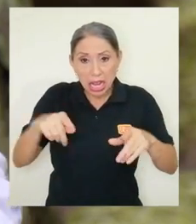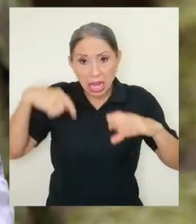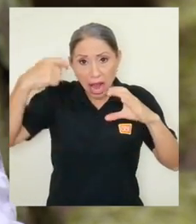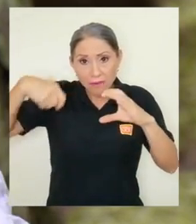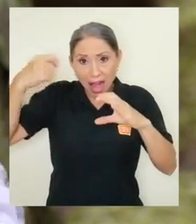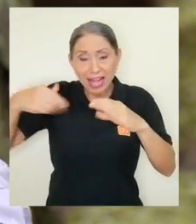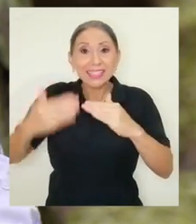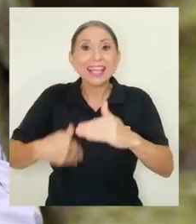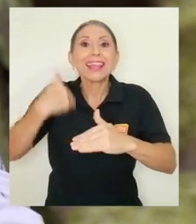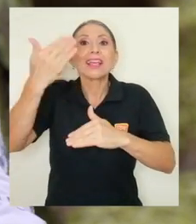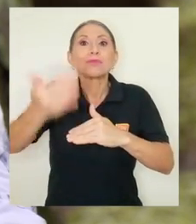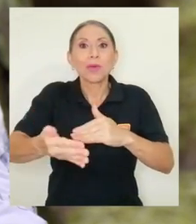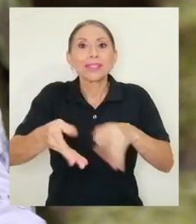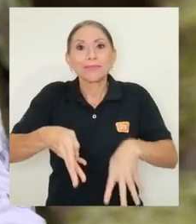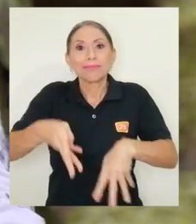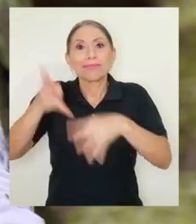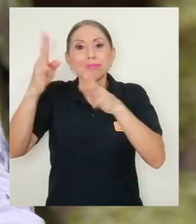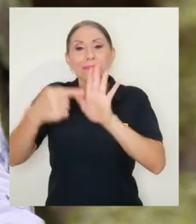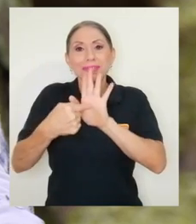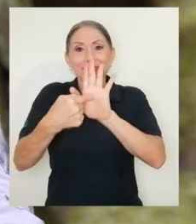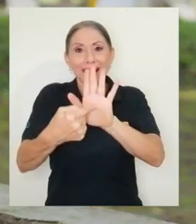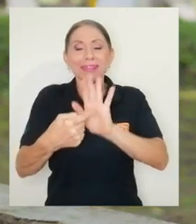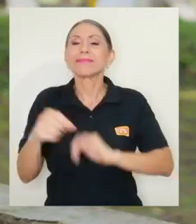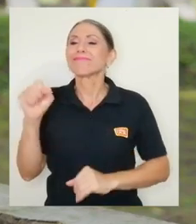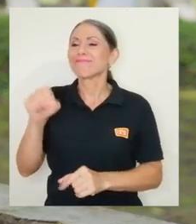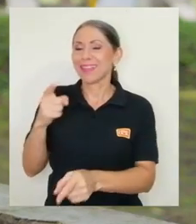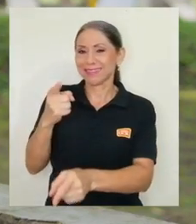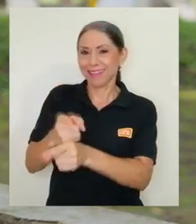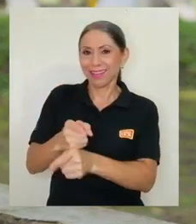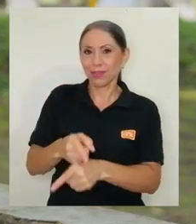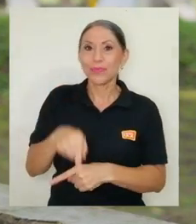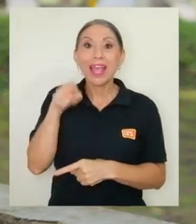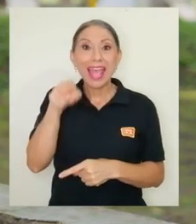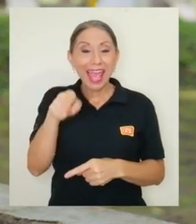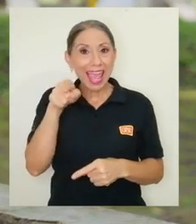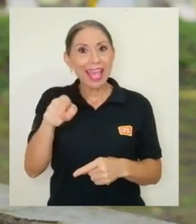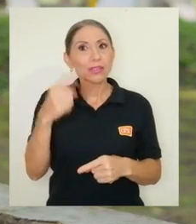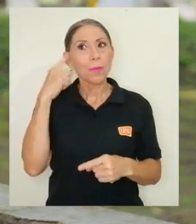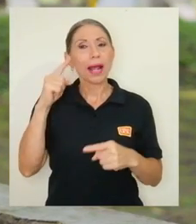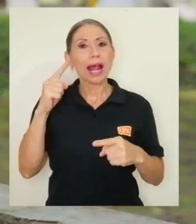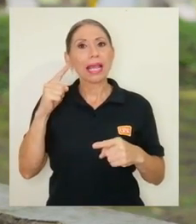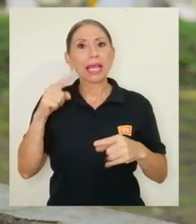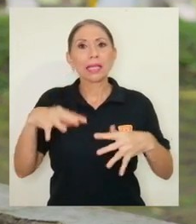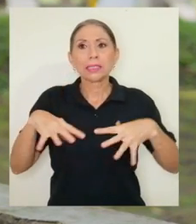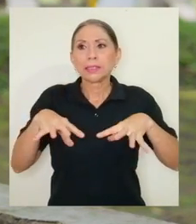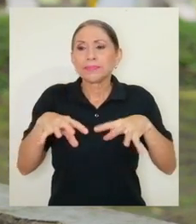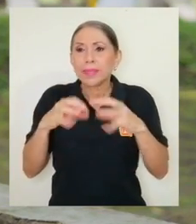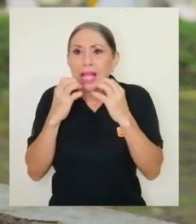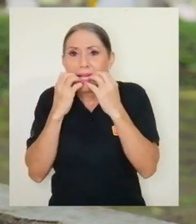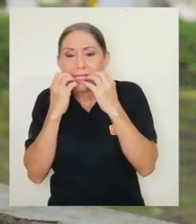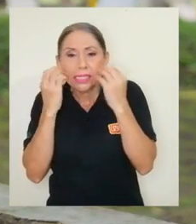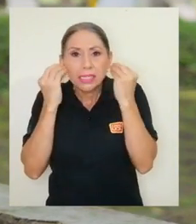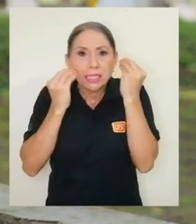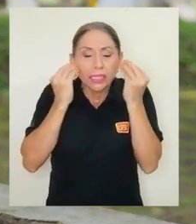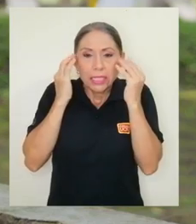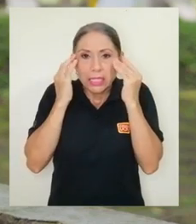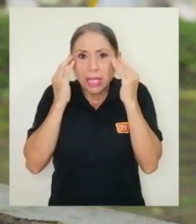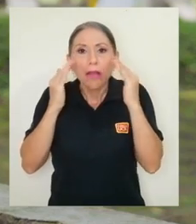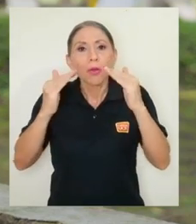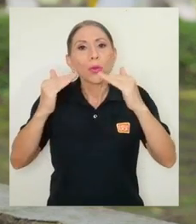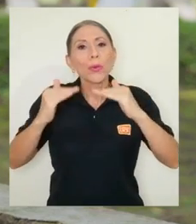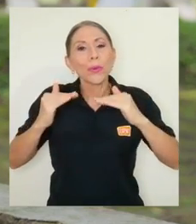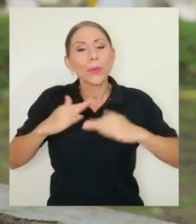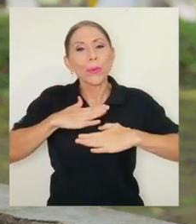Exacto, exacto. Eso les ayuda mucho en bajar los niveles de ansiedad. También algunos